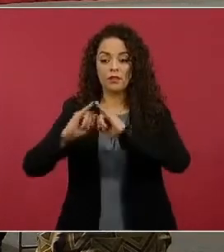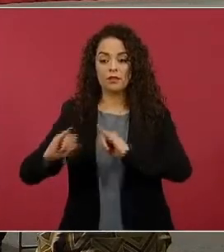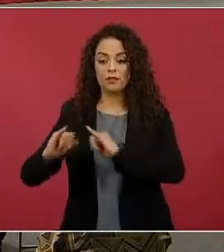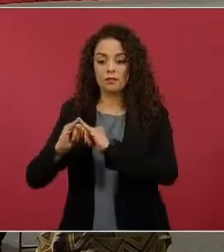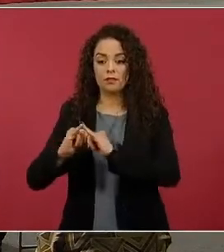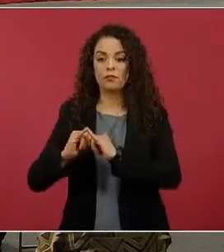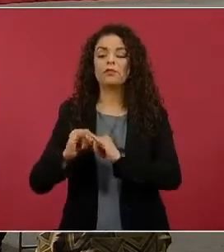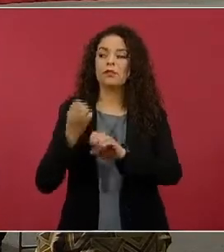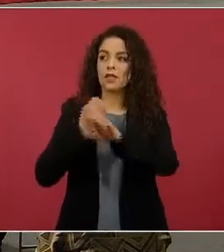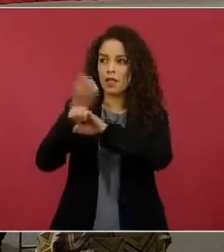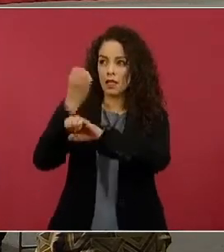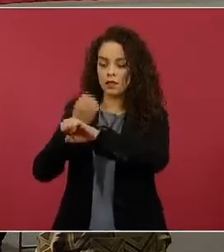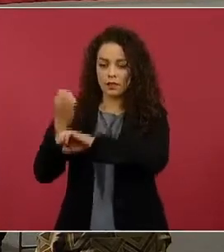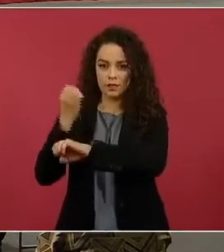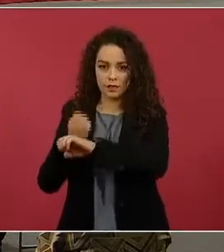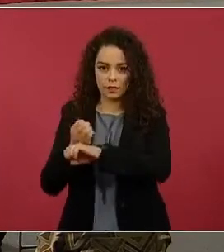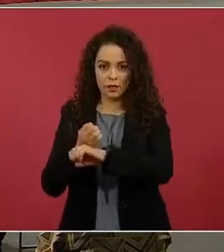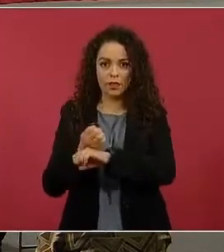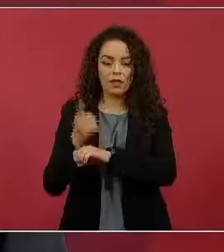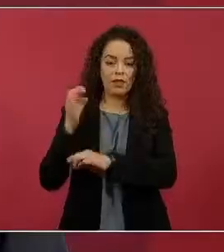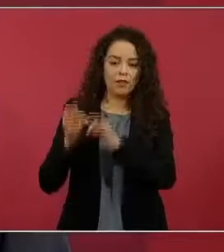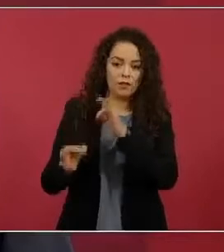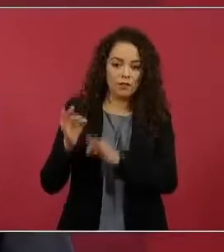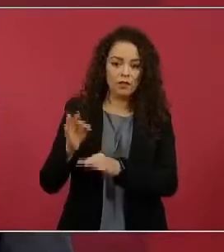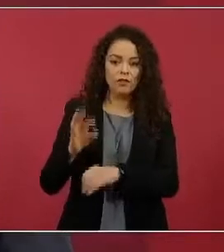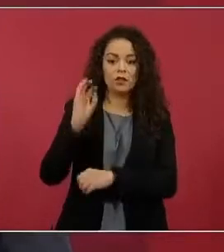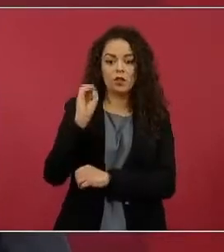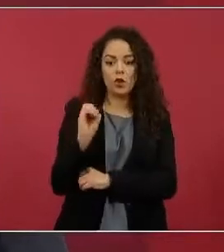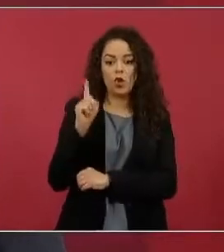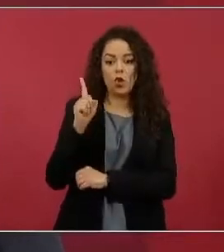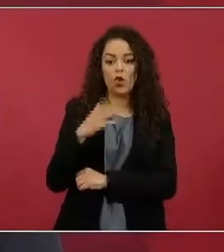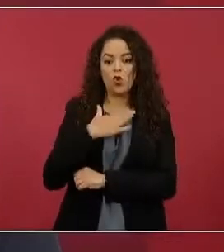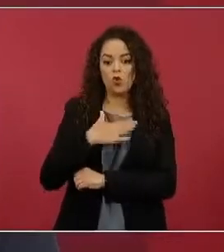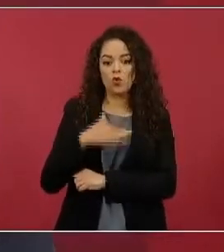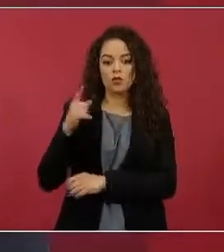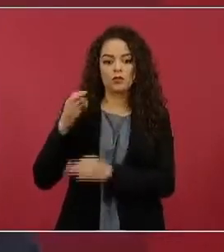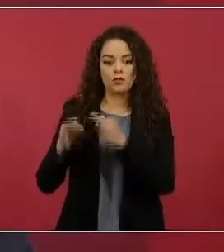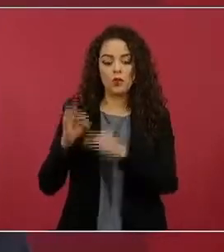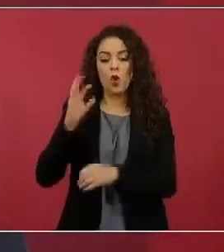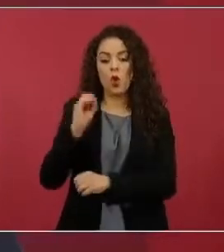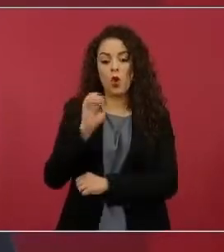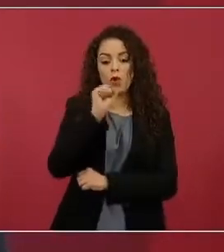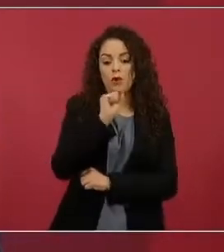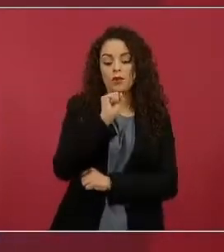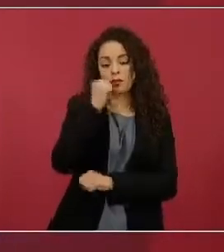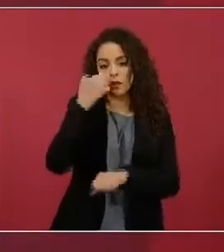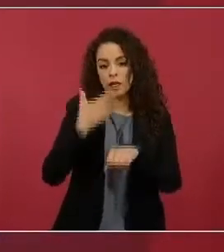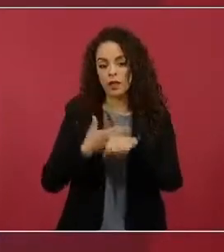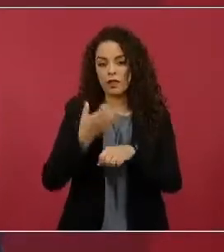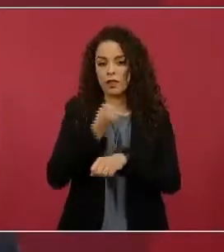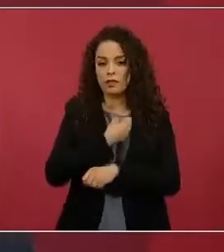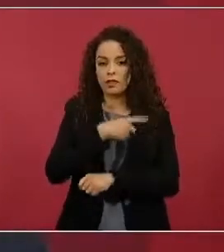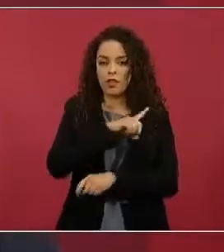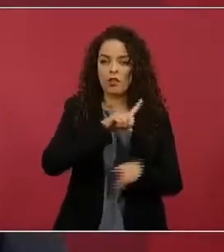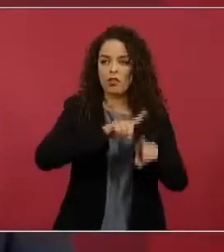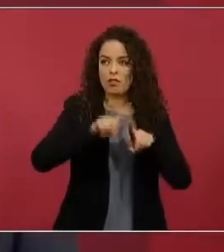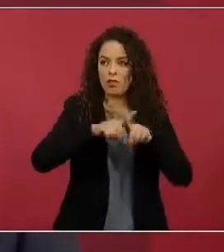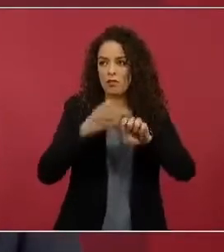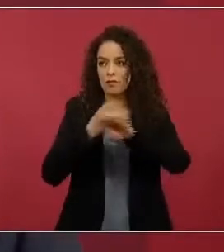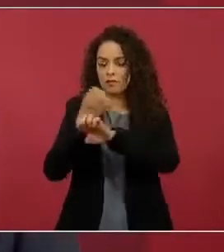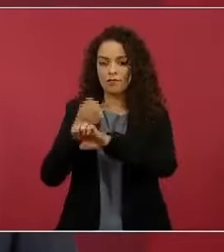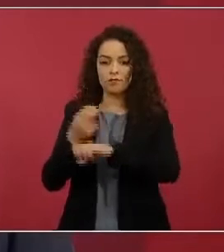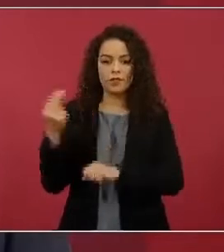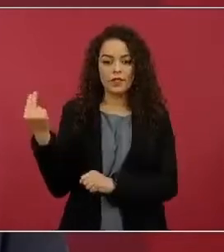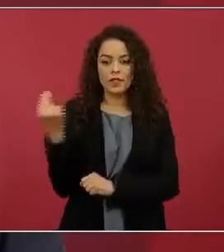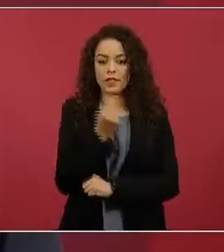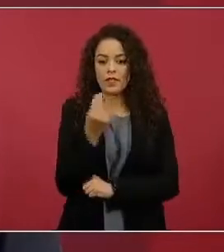Fiscalías de los Estados, como los Tribunales Superiores de Justicia, o las Secretarías de Salud de distintas entidades, requiere de una